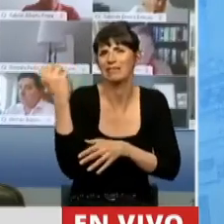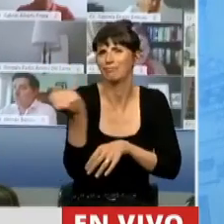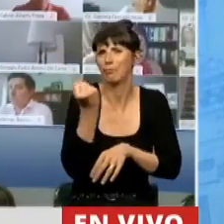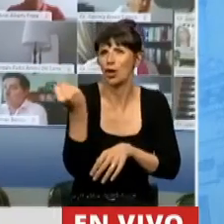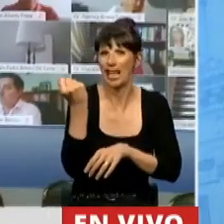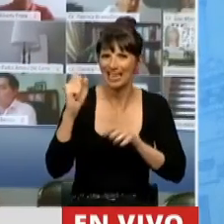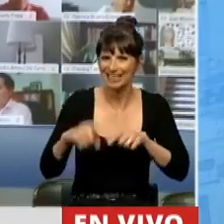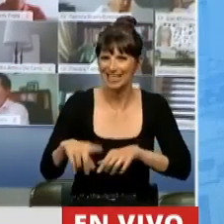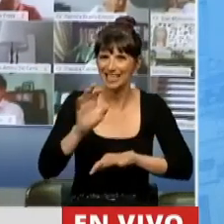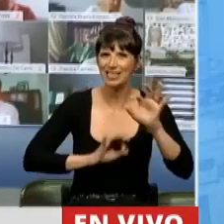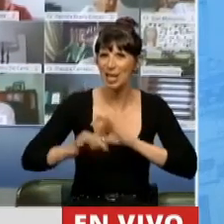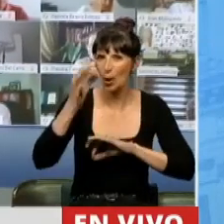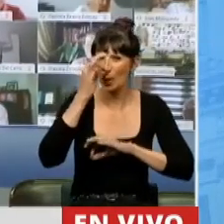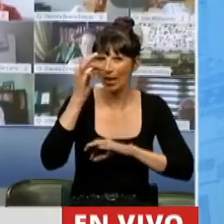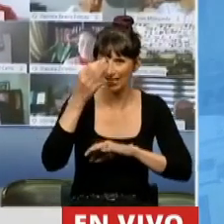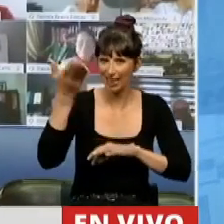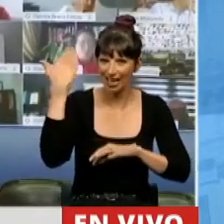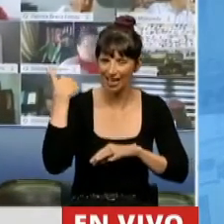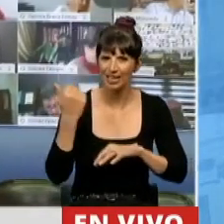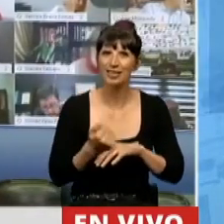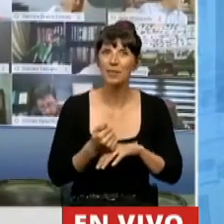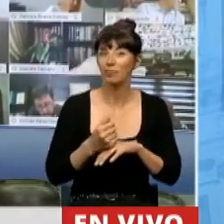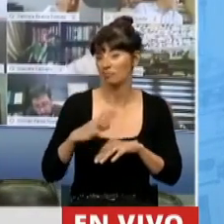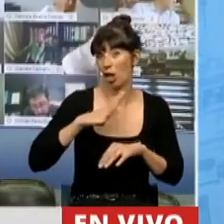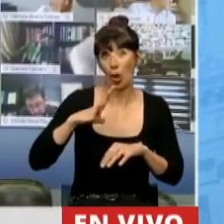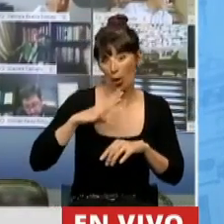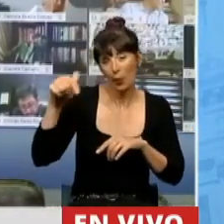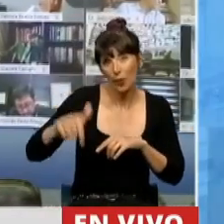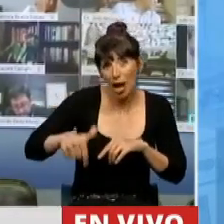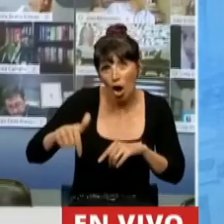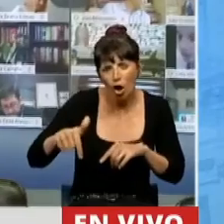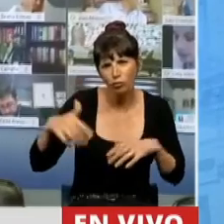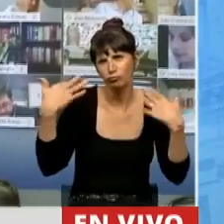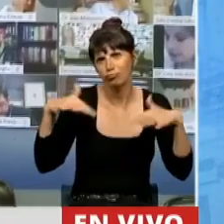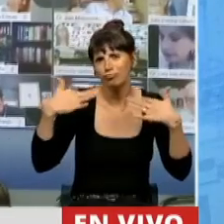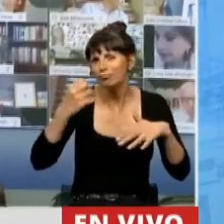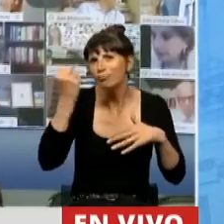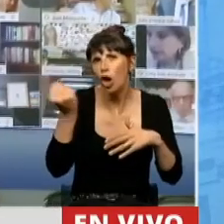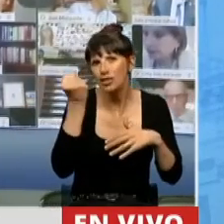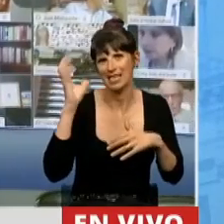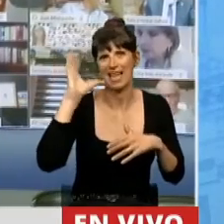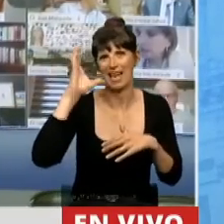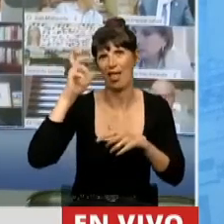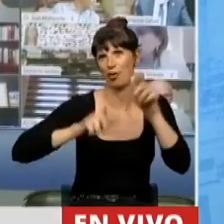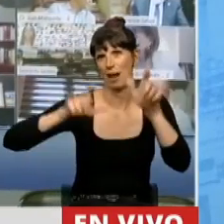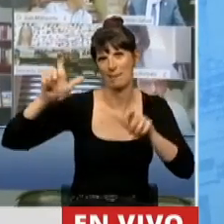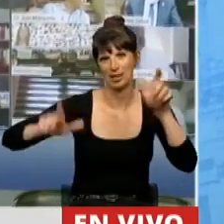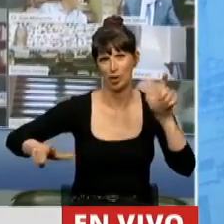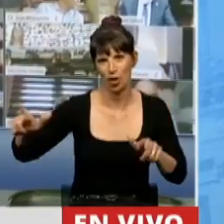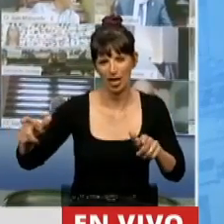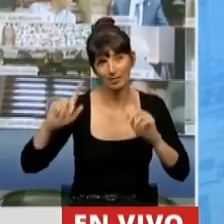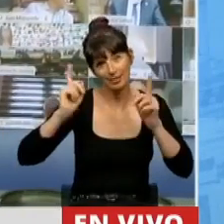desarrollado en el siglo XX y que se mantiene hasta nuestros días con un gran potencial y también con nuevos desafíos.